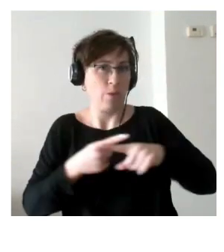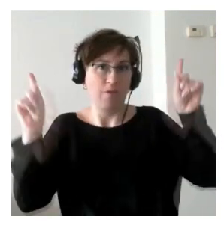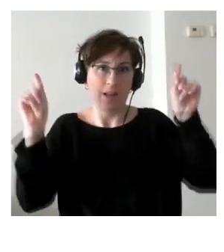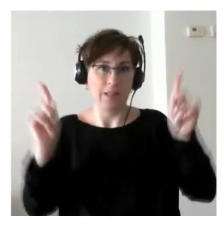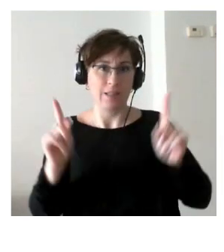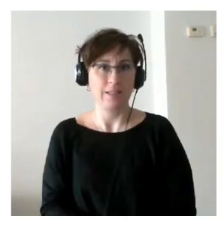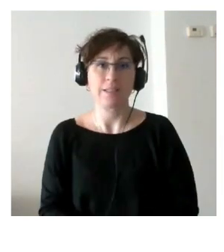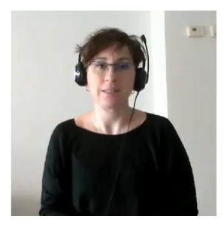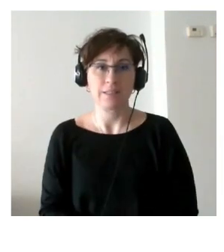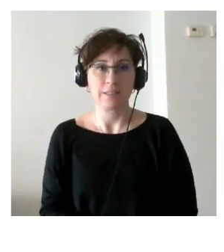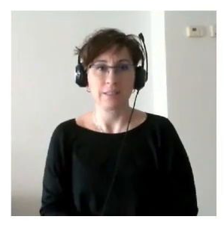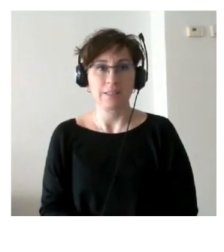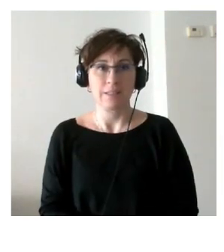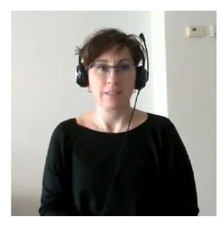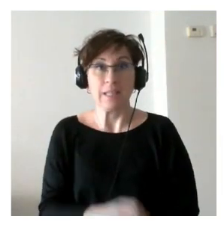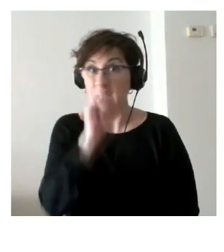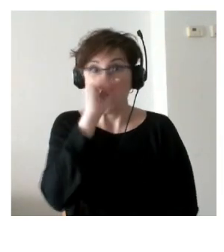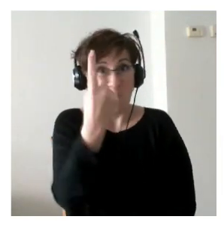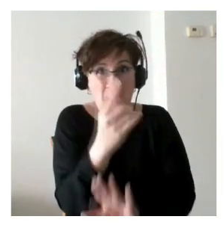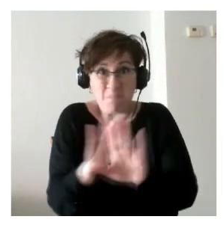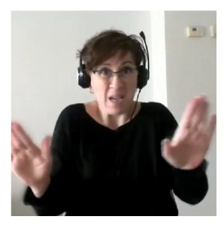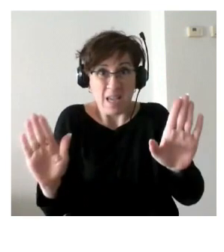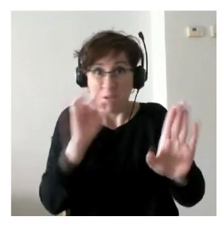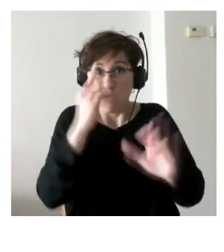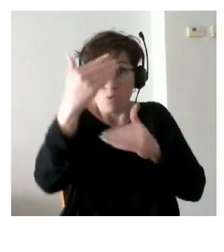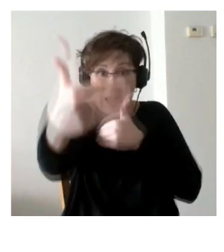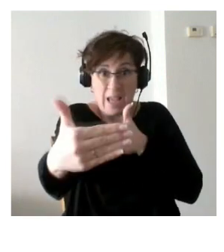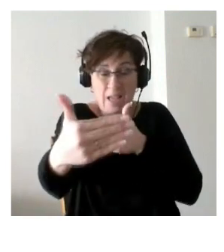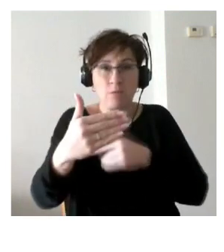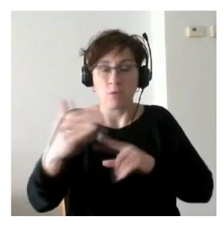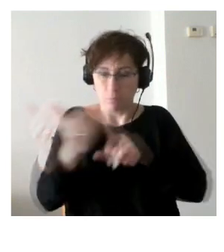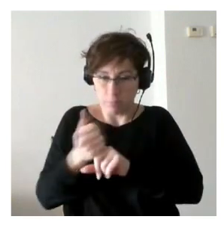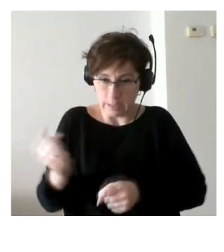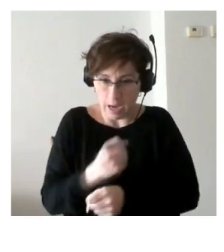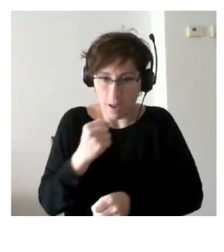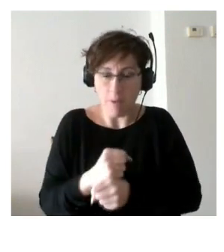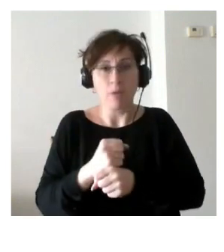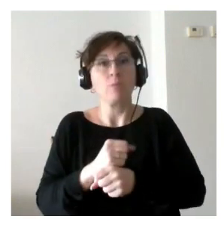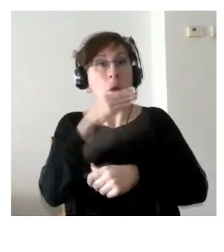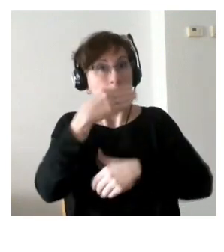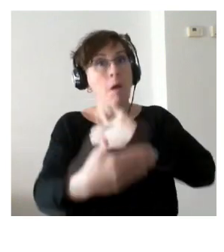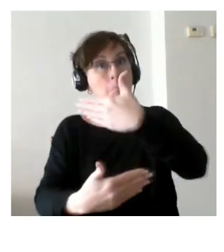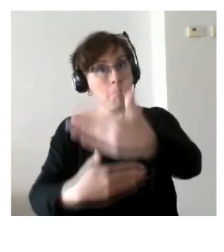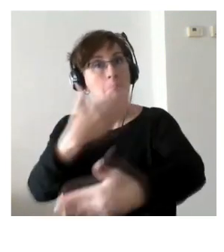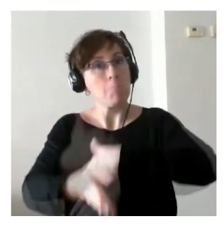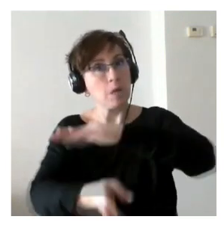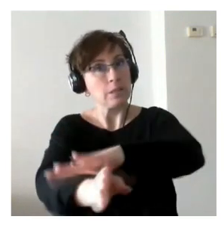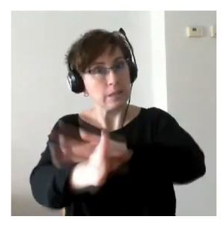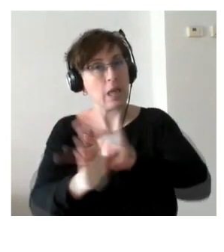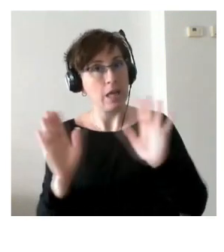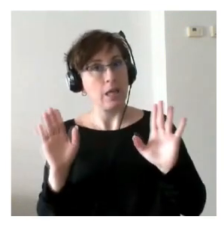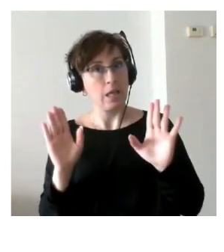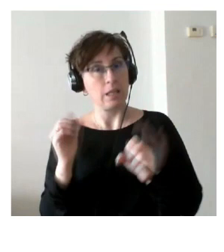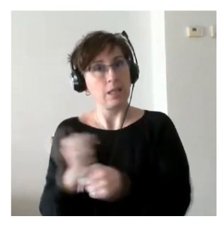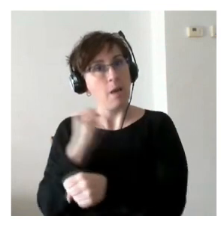actual y estamos hablando de que ha sido un año no ha pasado más conseguir trabajo y ahora seguir trabajando donde está y